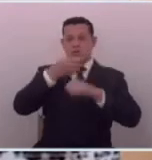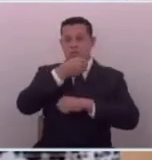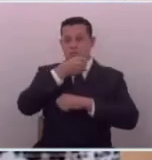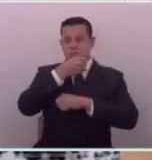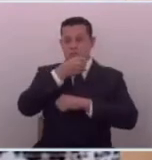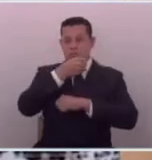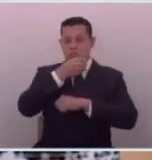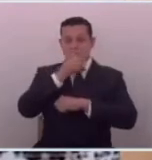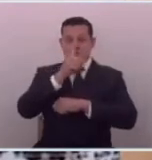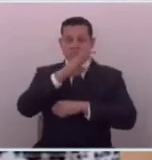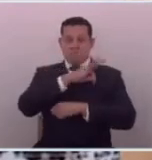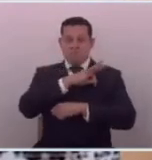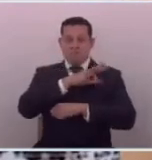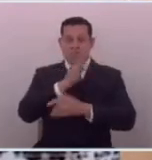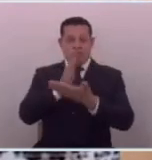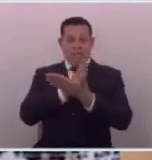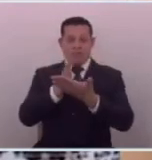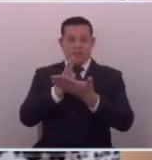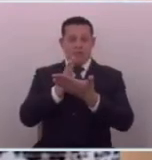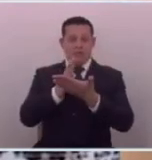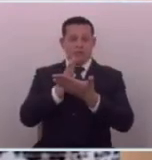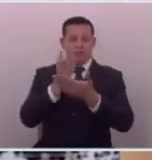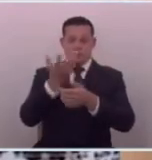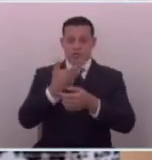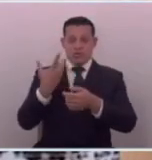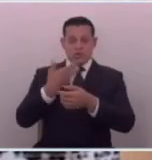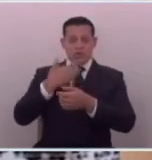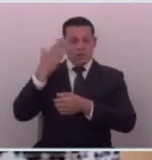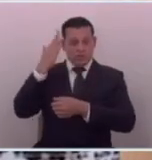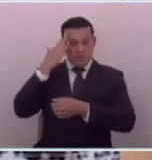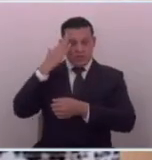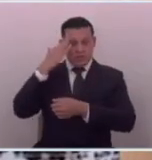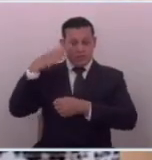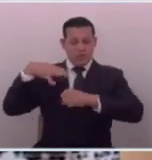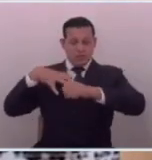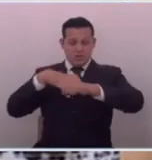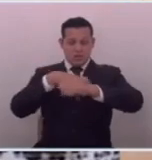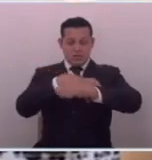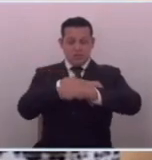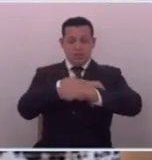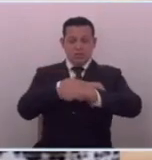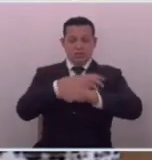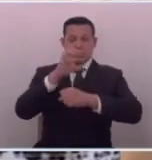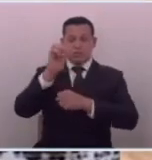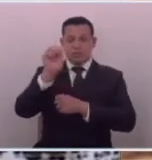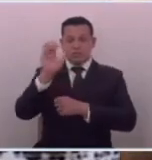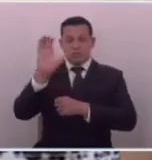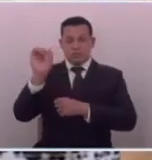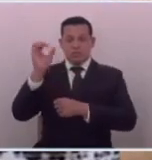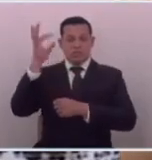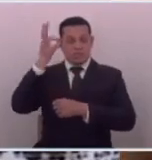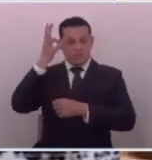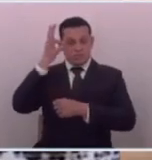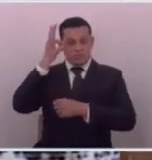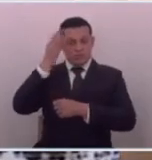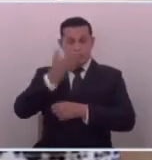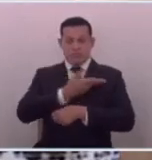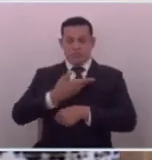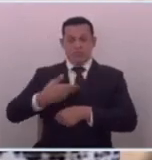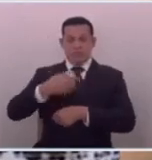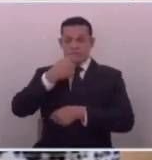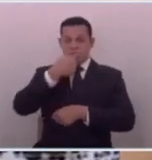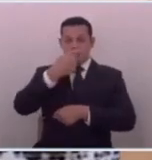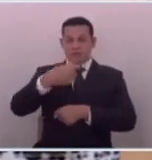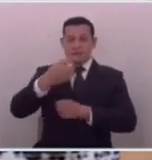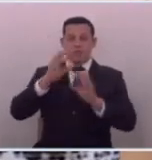conviene porque no dimos cuenta de la corrupción de Saca de Funes de Sánchez Serén por los